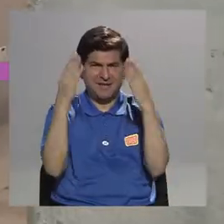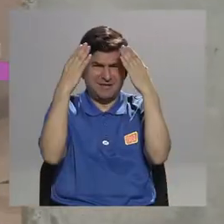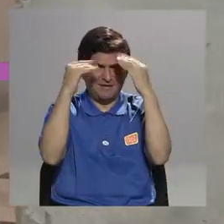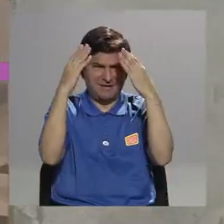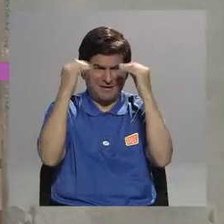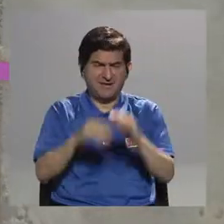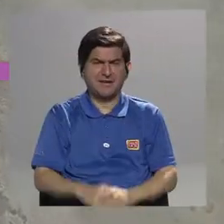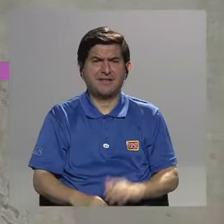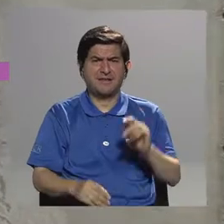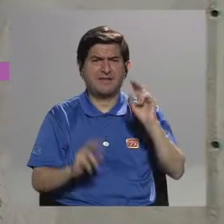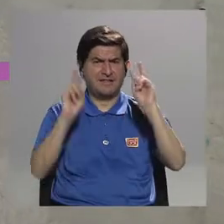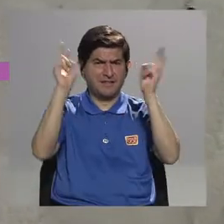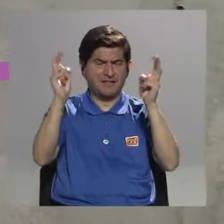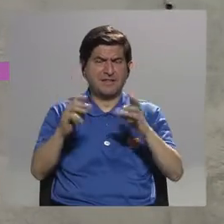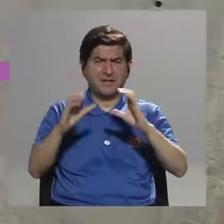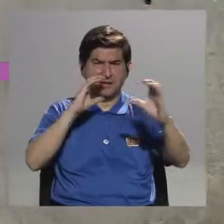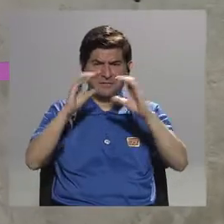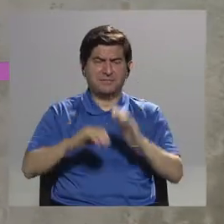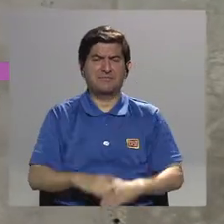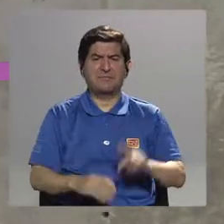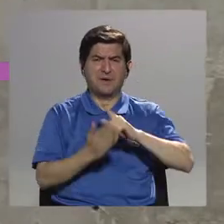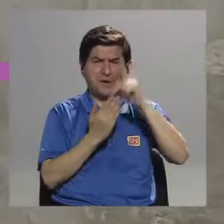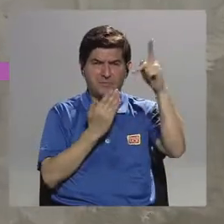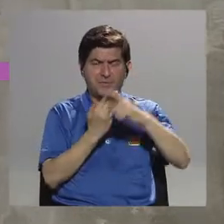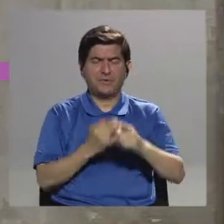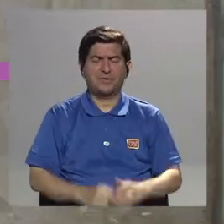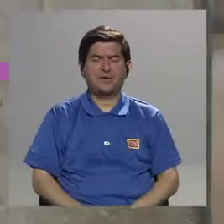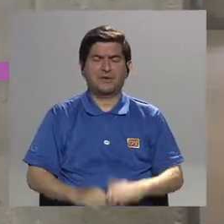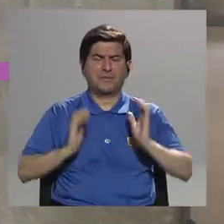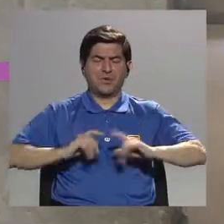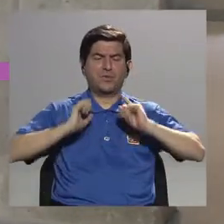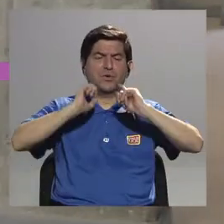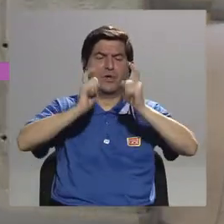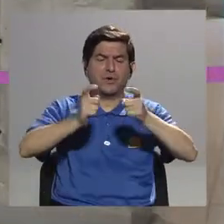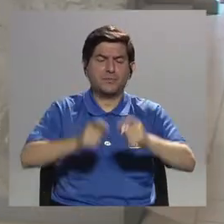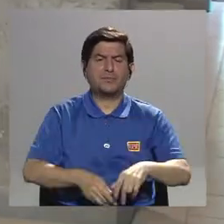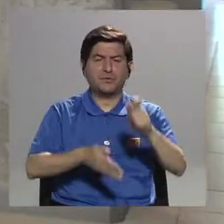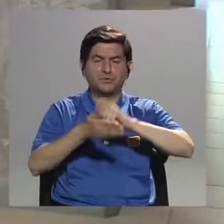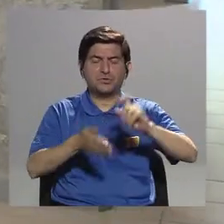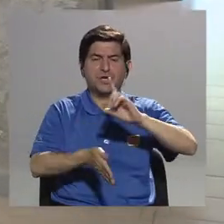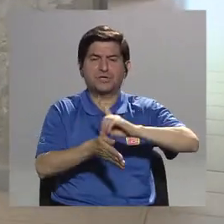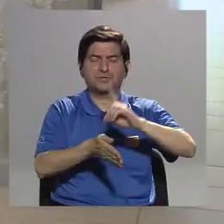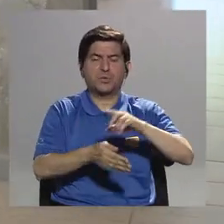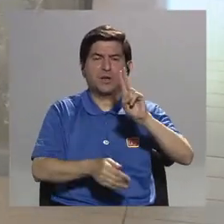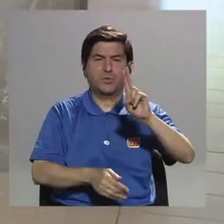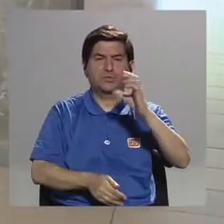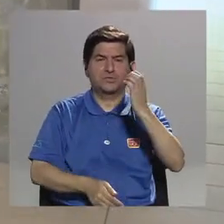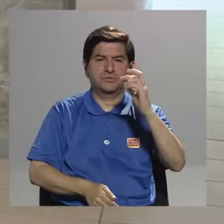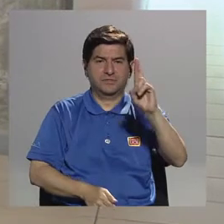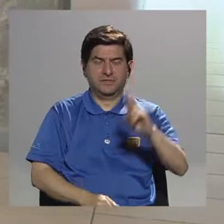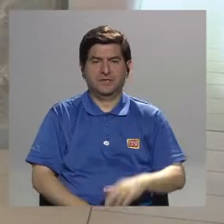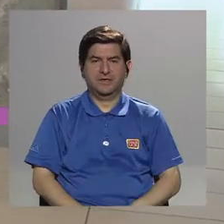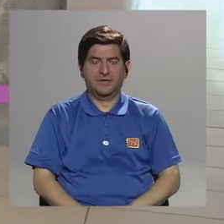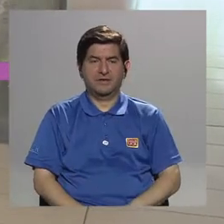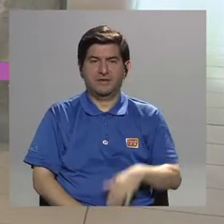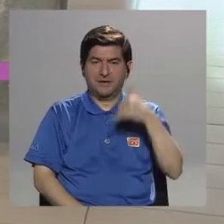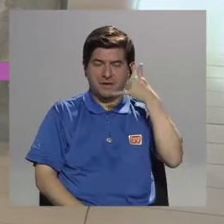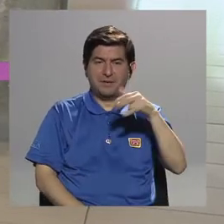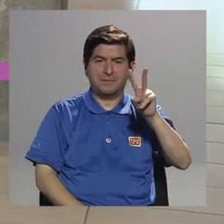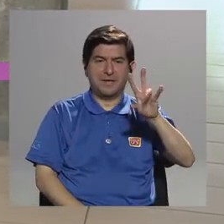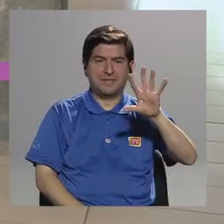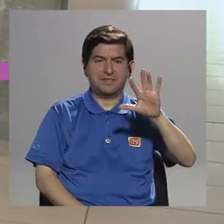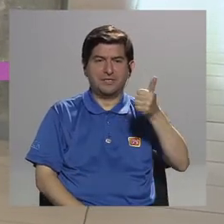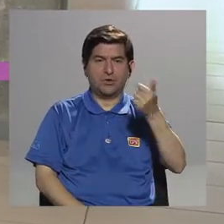tema, comuníquese con el programa de donación de cuerpos de la Escuela de Medicina de la Universidad de Costa Rica a los teléfonos 2511